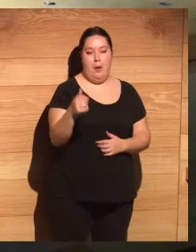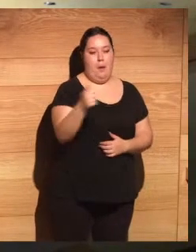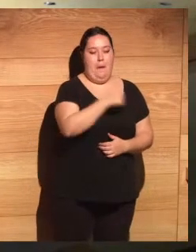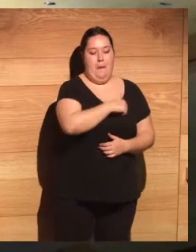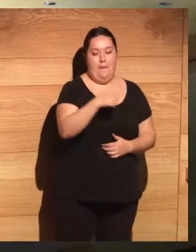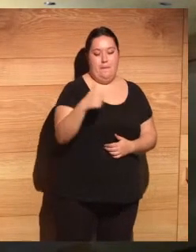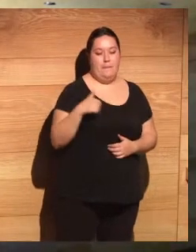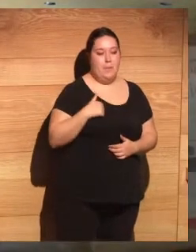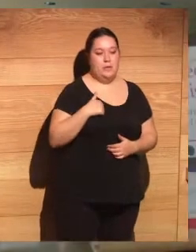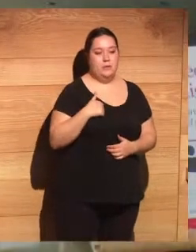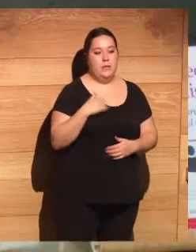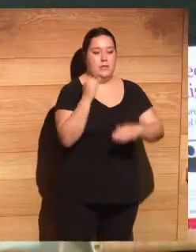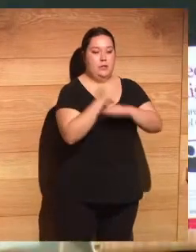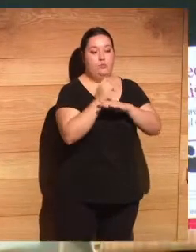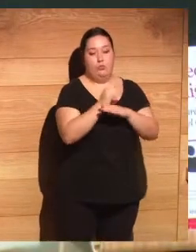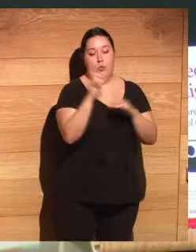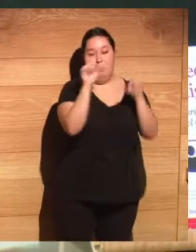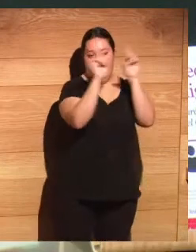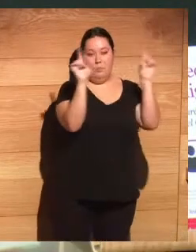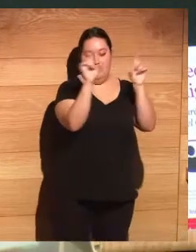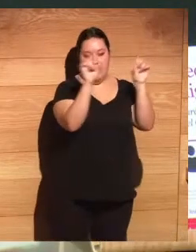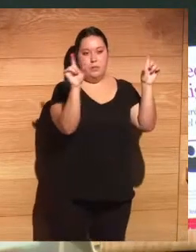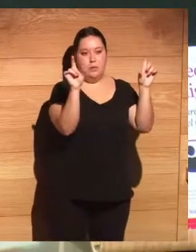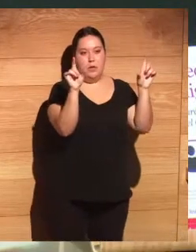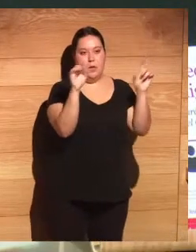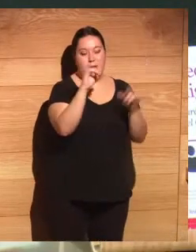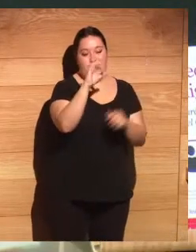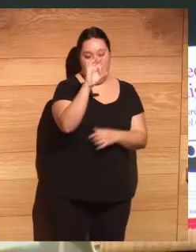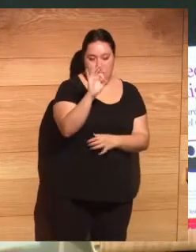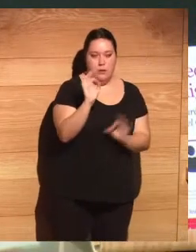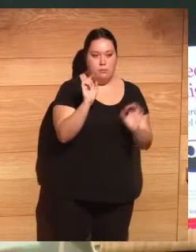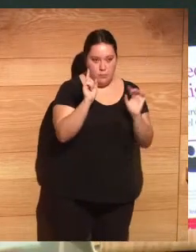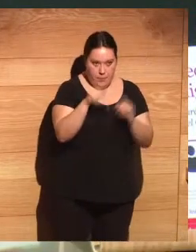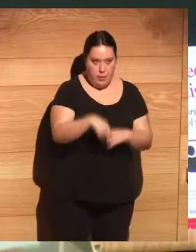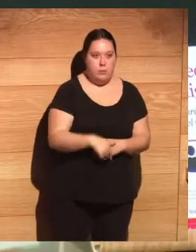Dirección por el Instituto de Empresa y del IES también.